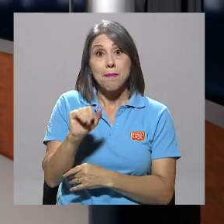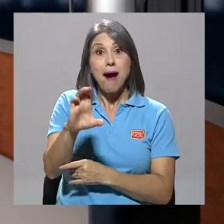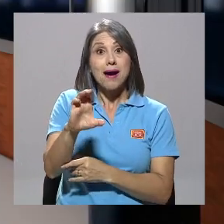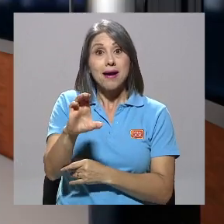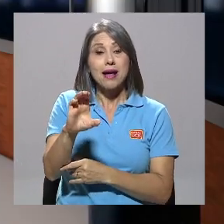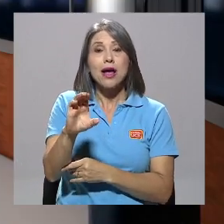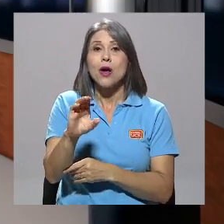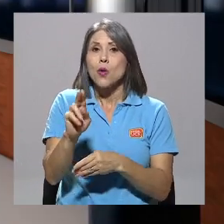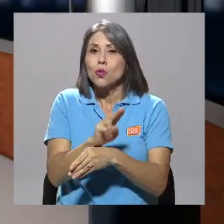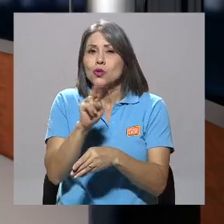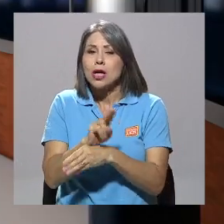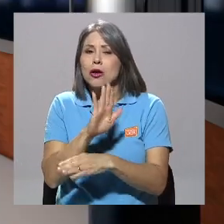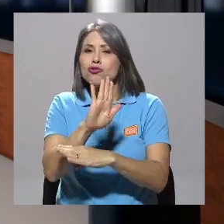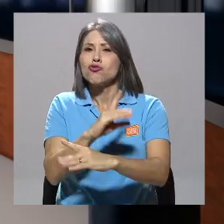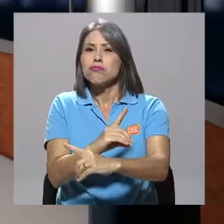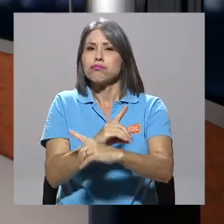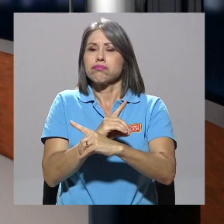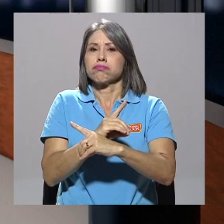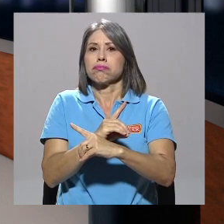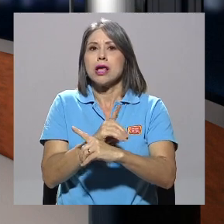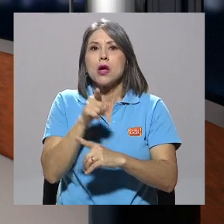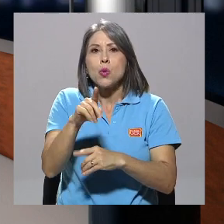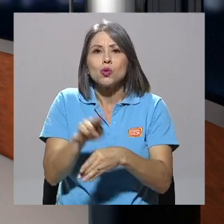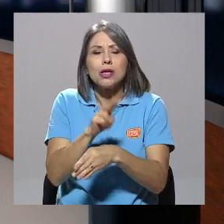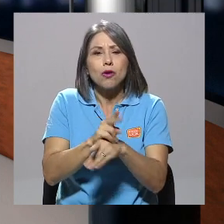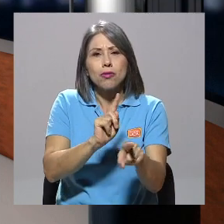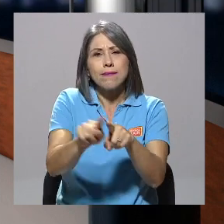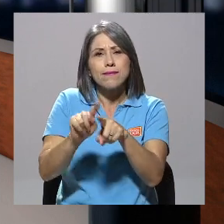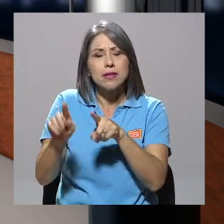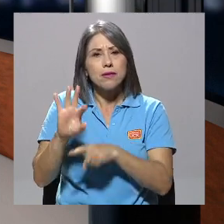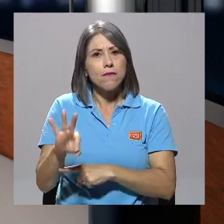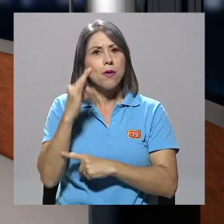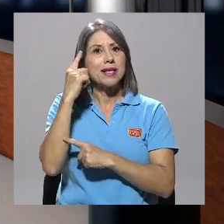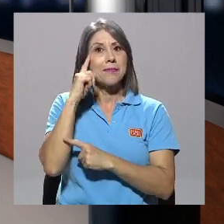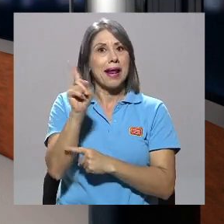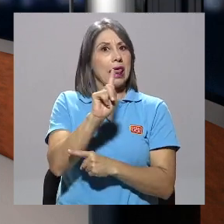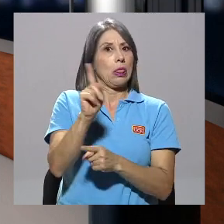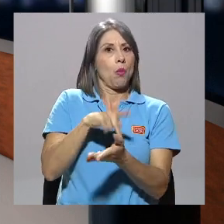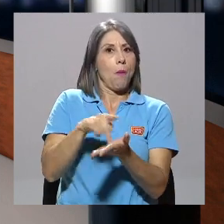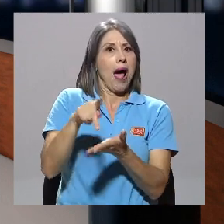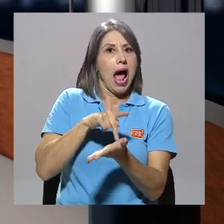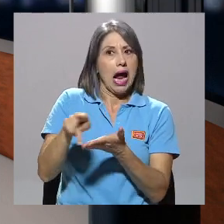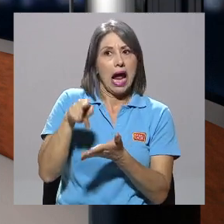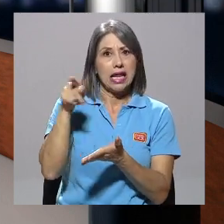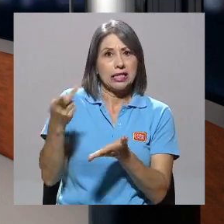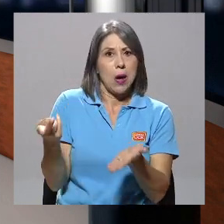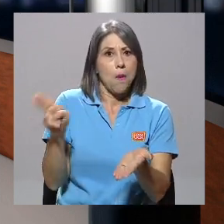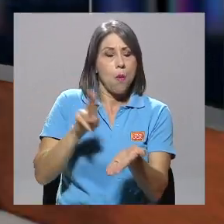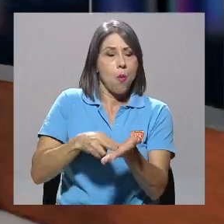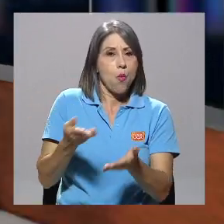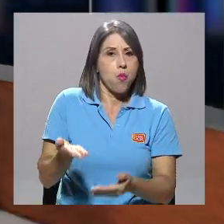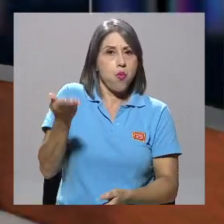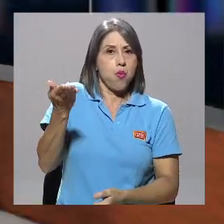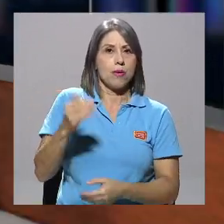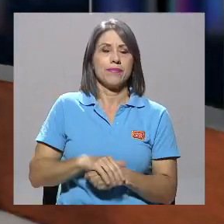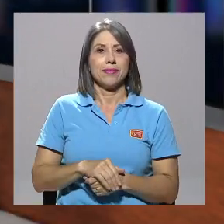esperarse, en el Back sacaron su artillería y recurrieron a diversas maniobras para evitar pagar la histórica multa.